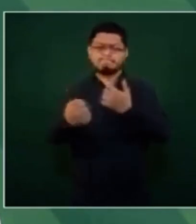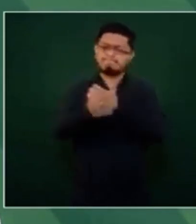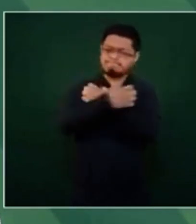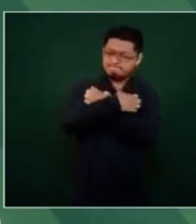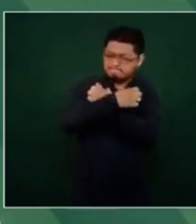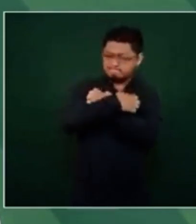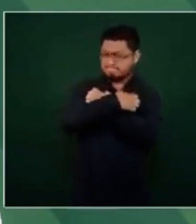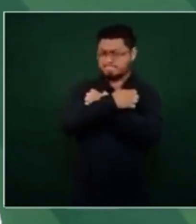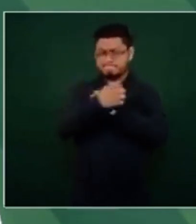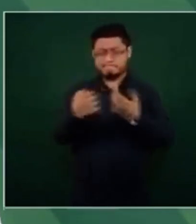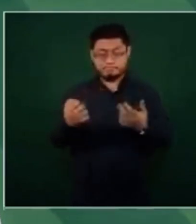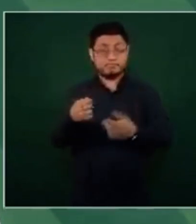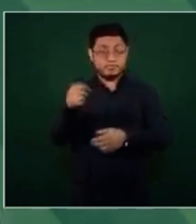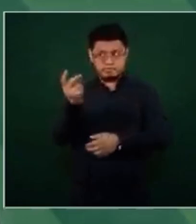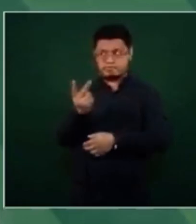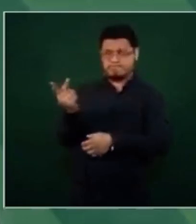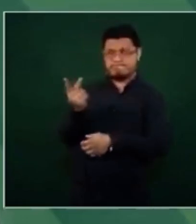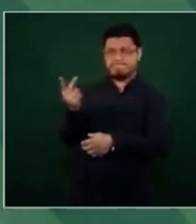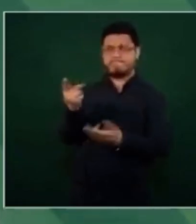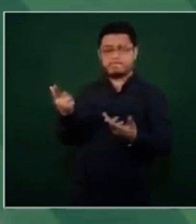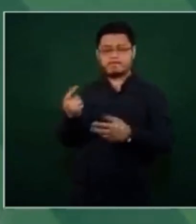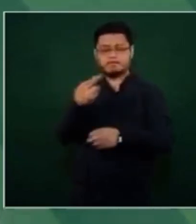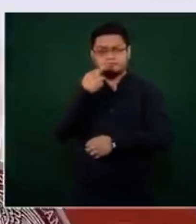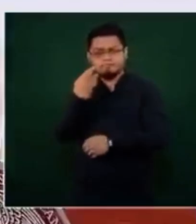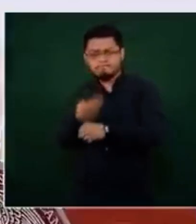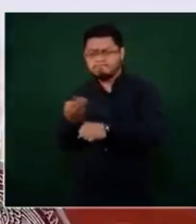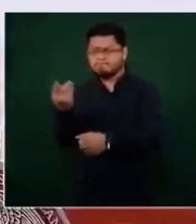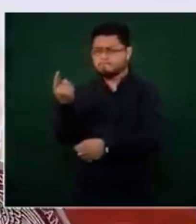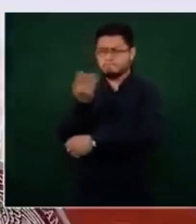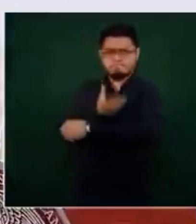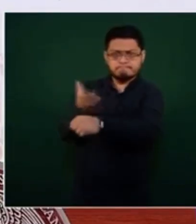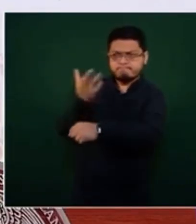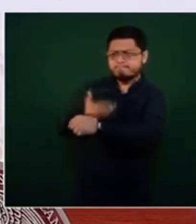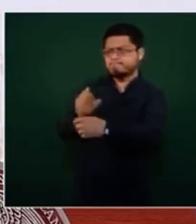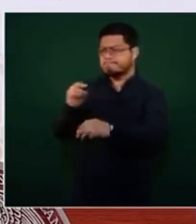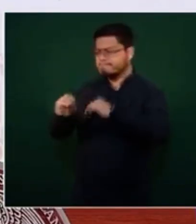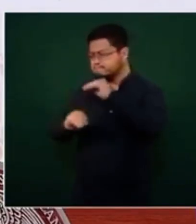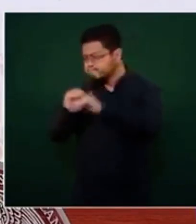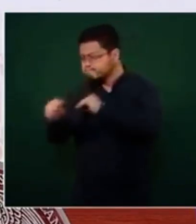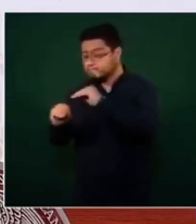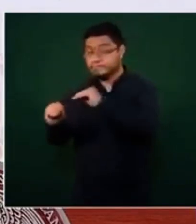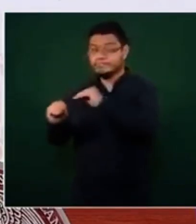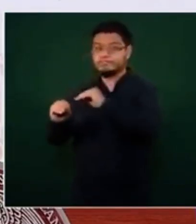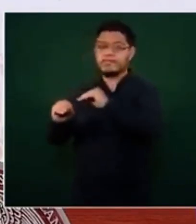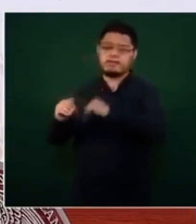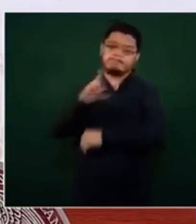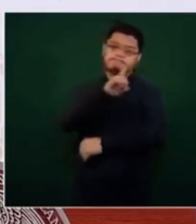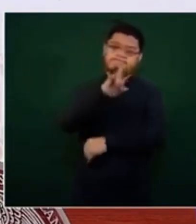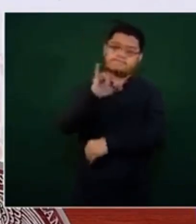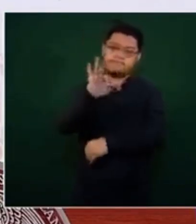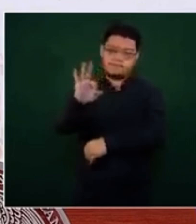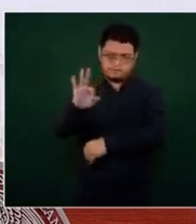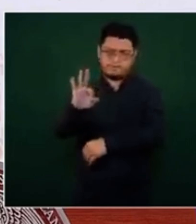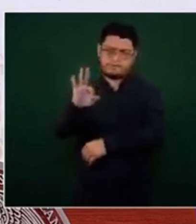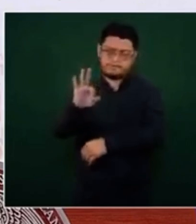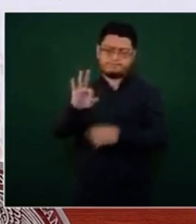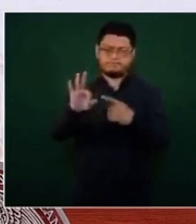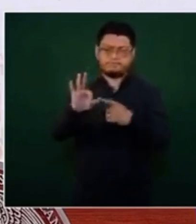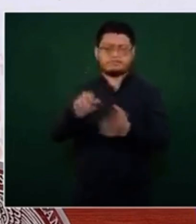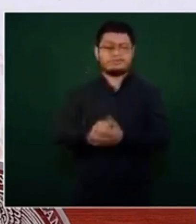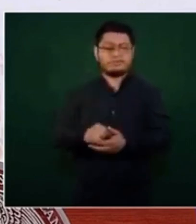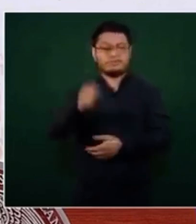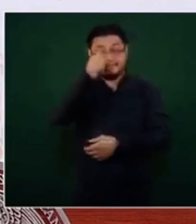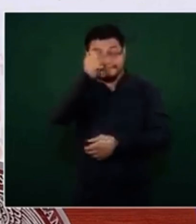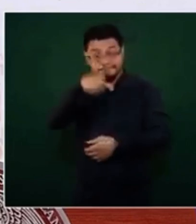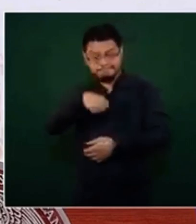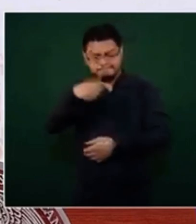que también tuvo a su cargo operativos de coordinación de la vacunación, el Sistema Nacional DIF, cuya titular fungió como Secretaria